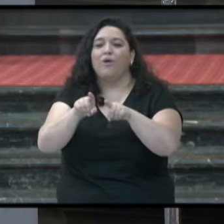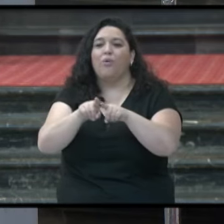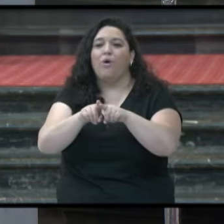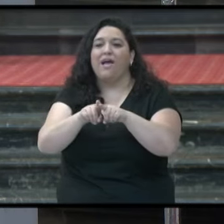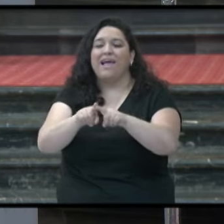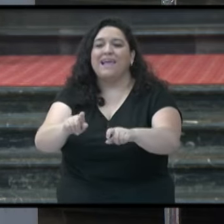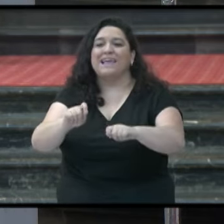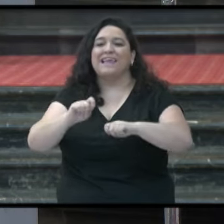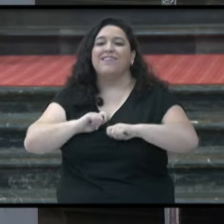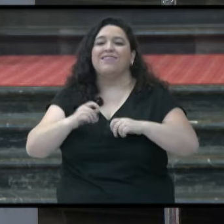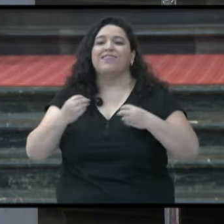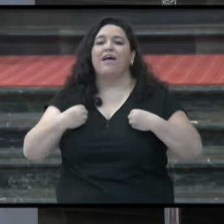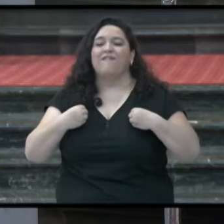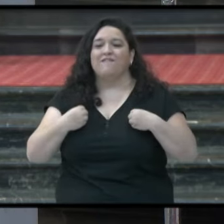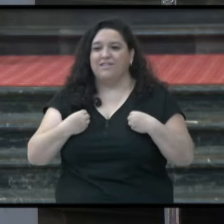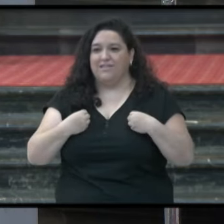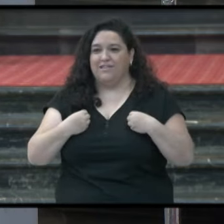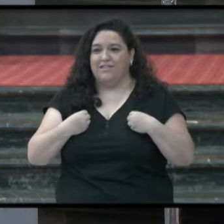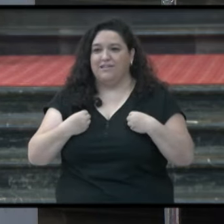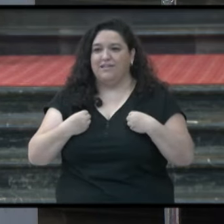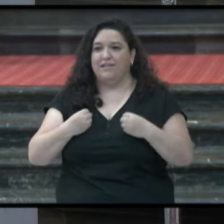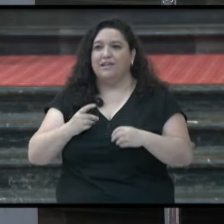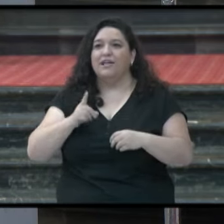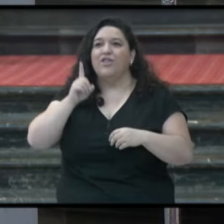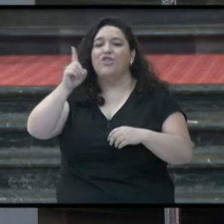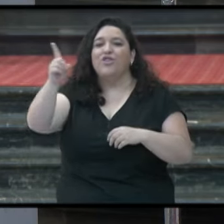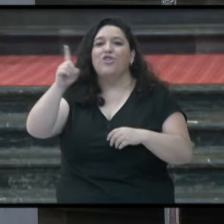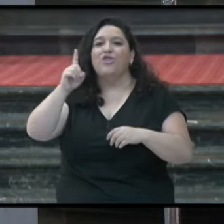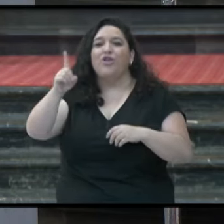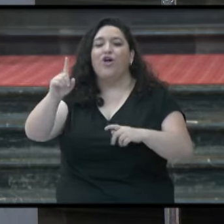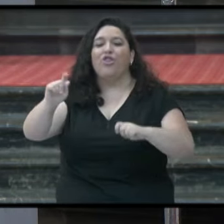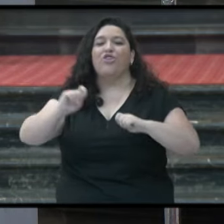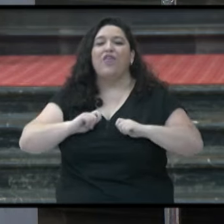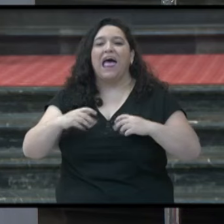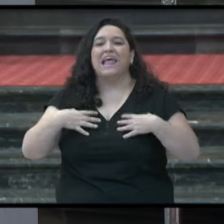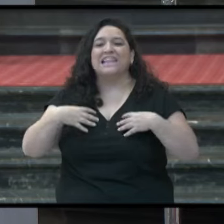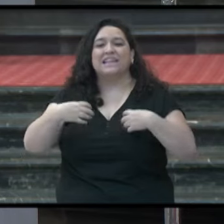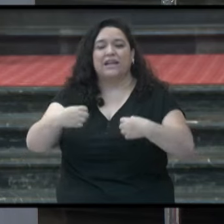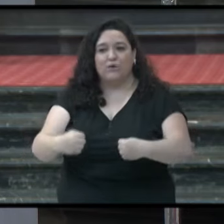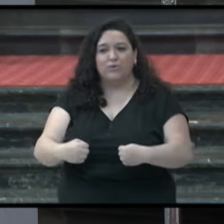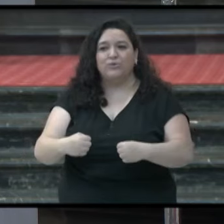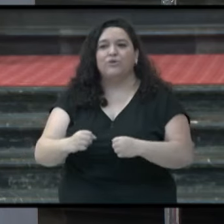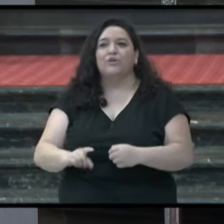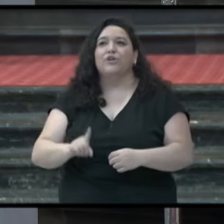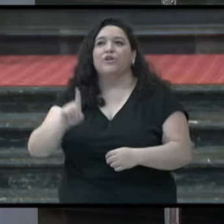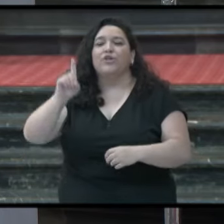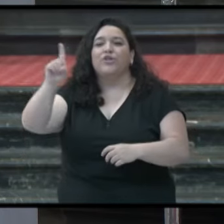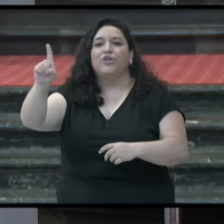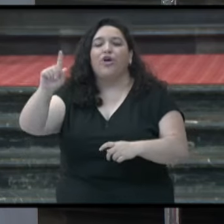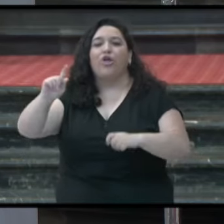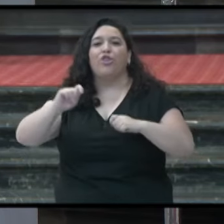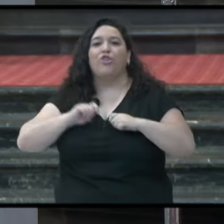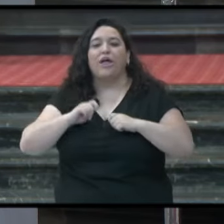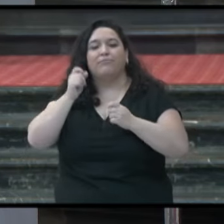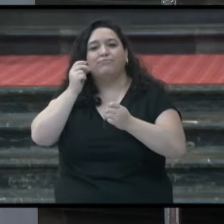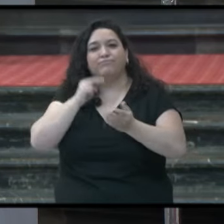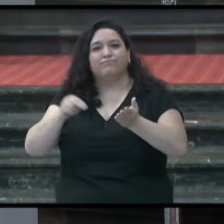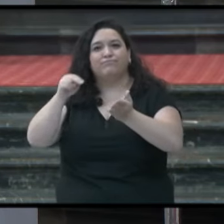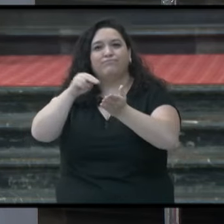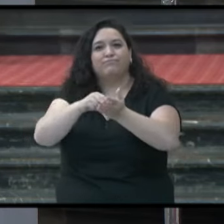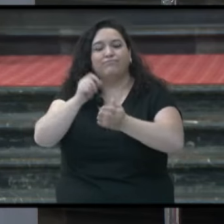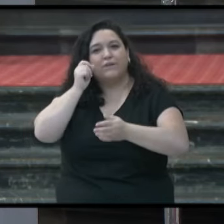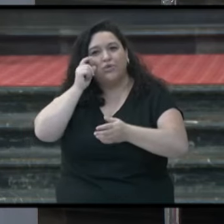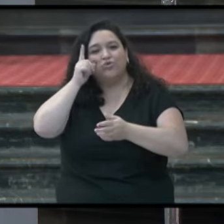que da la vida, el que devuelve la salud, el que incluso resucita a